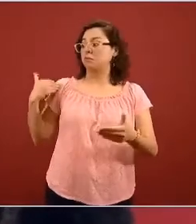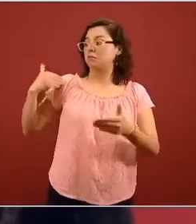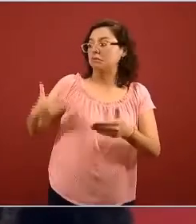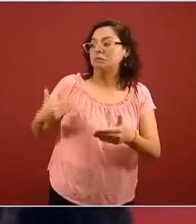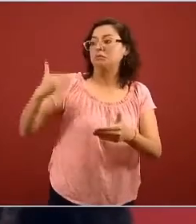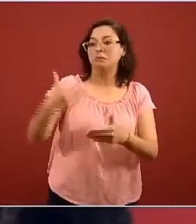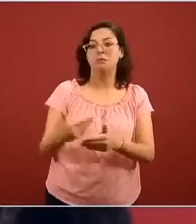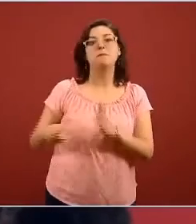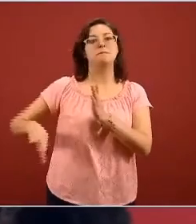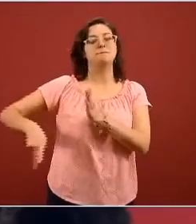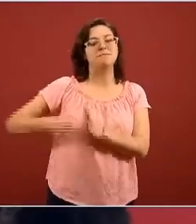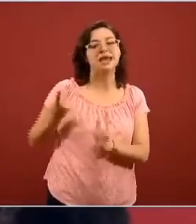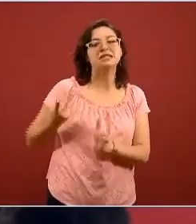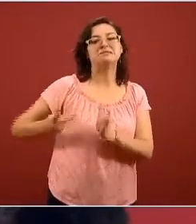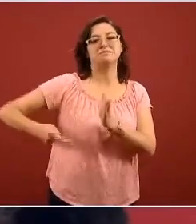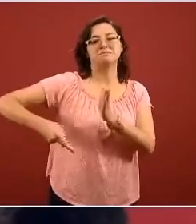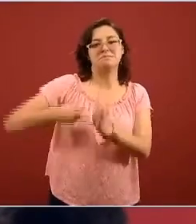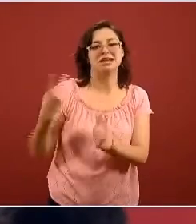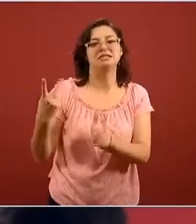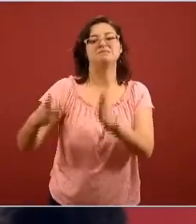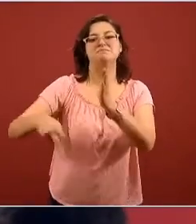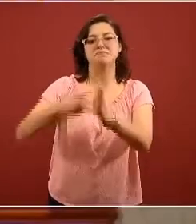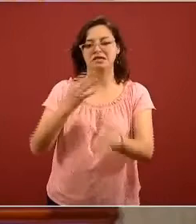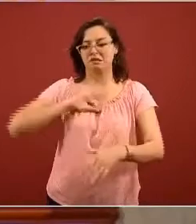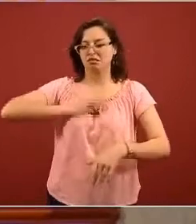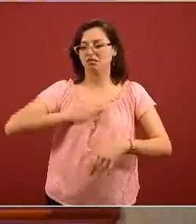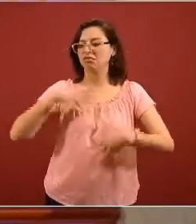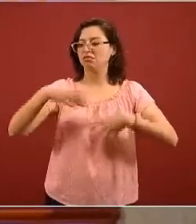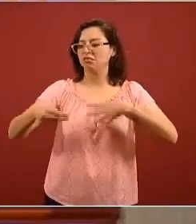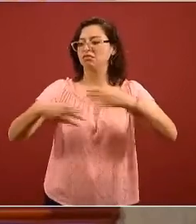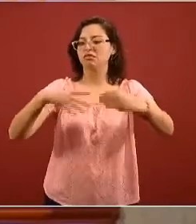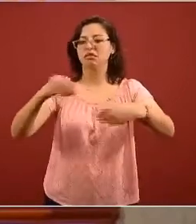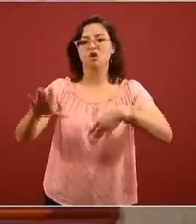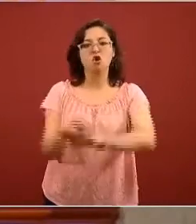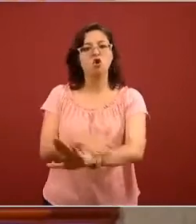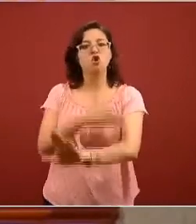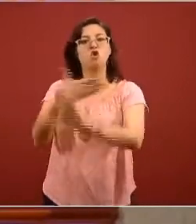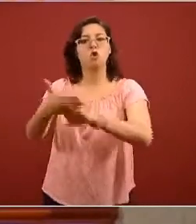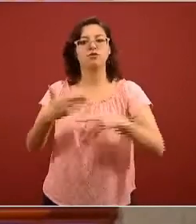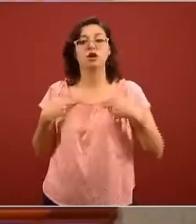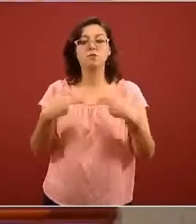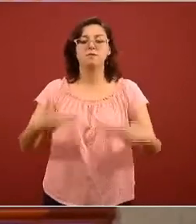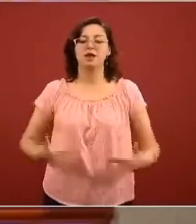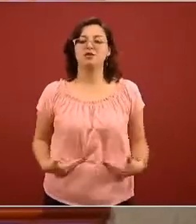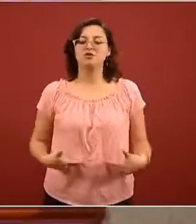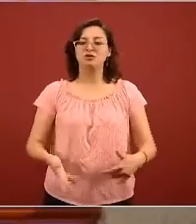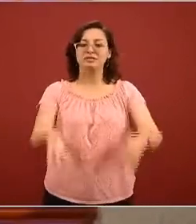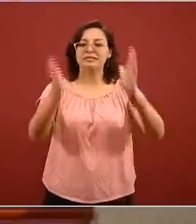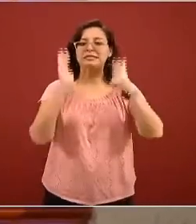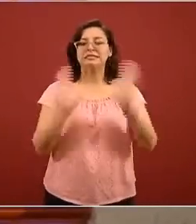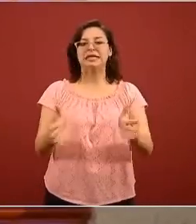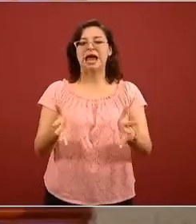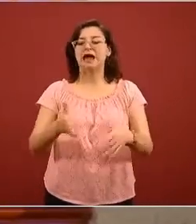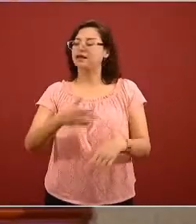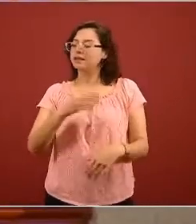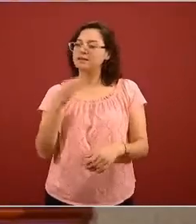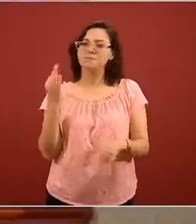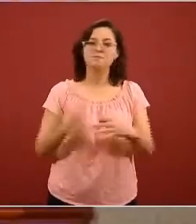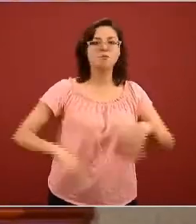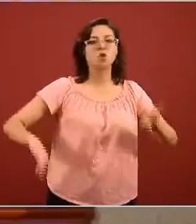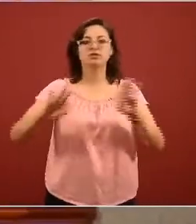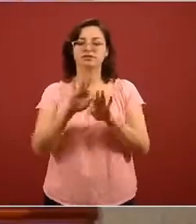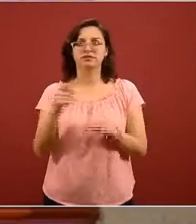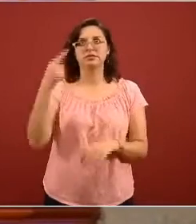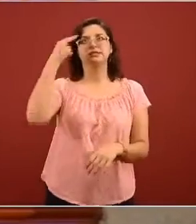que han ido amenazando a la humanidad y creo que es momento también desde el punto de vista científico